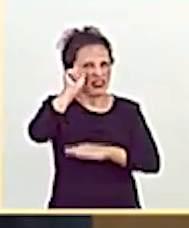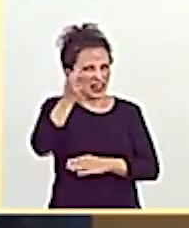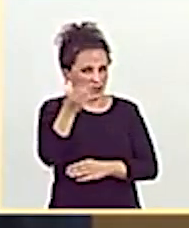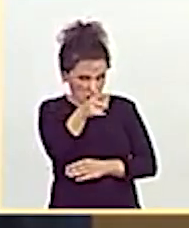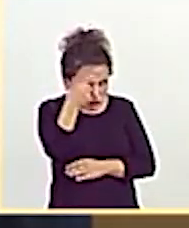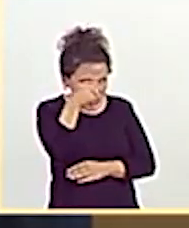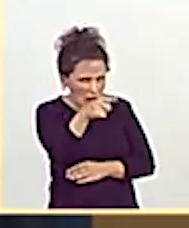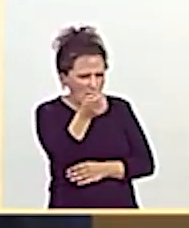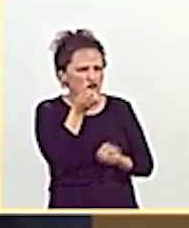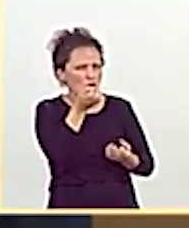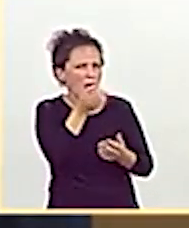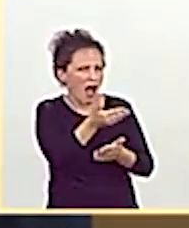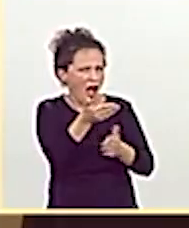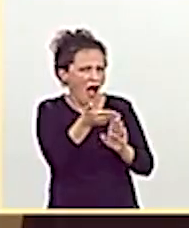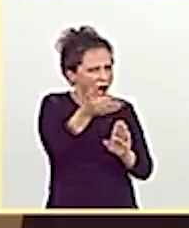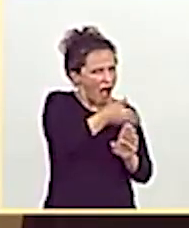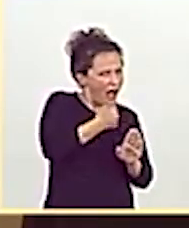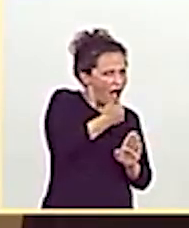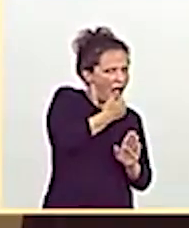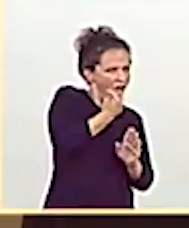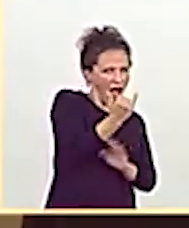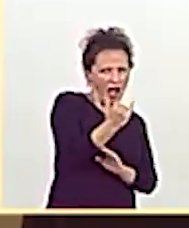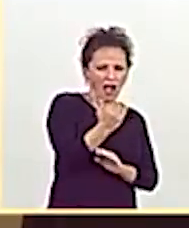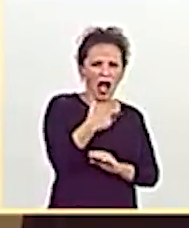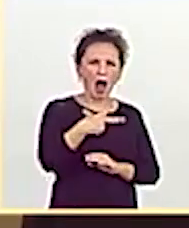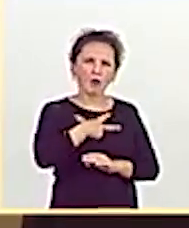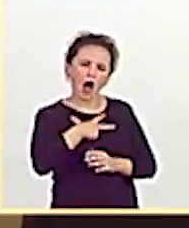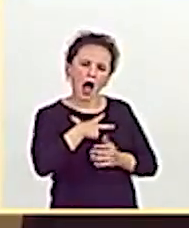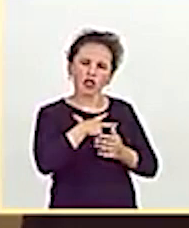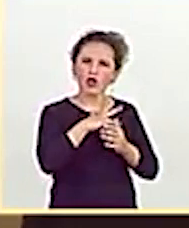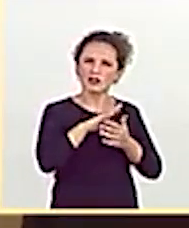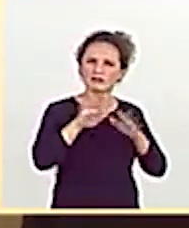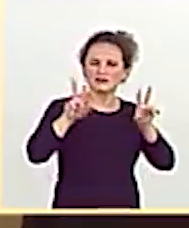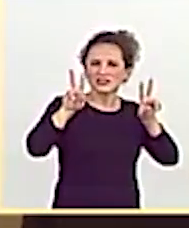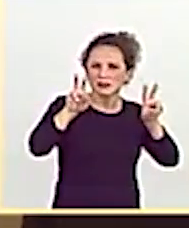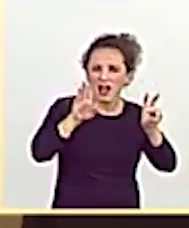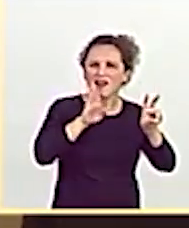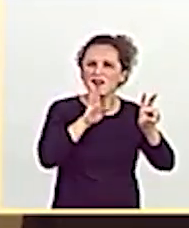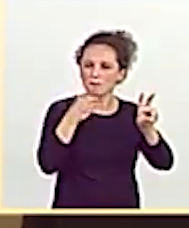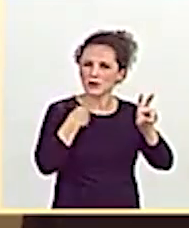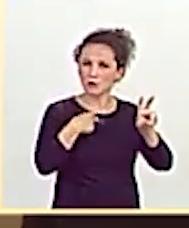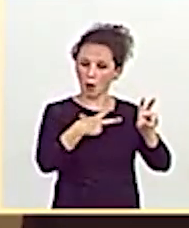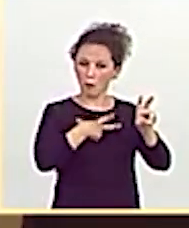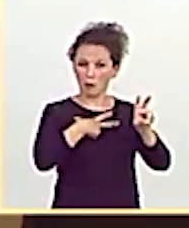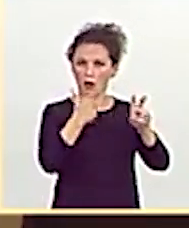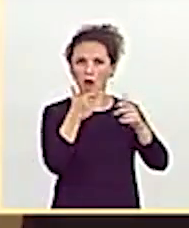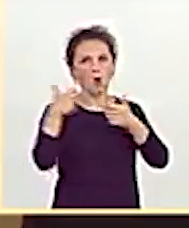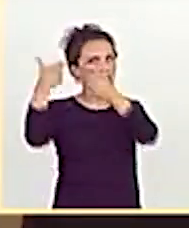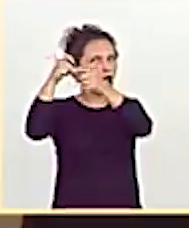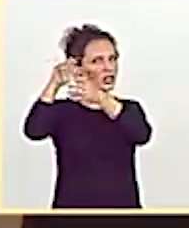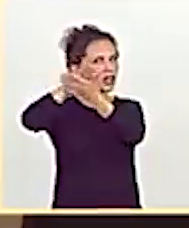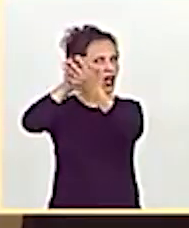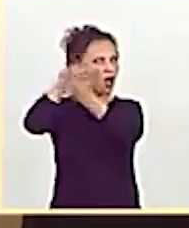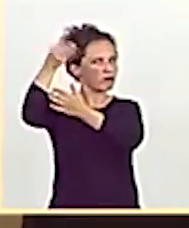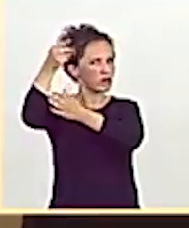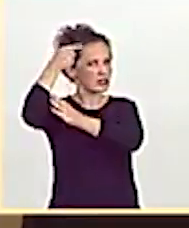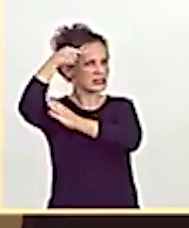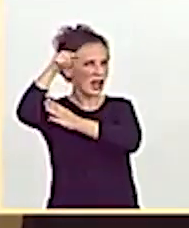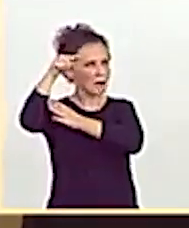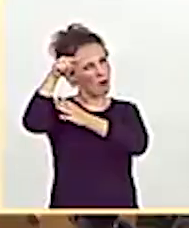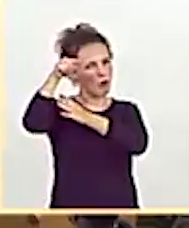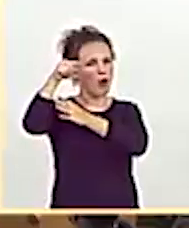tiene información privilegiada? ¿Ha hablado con un abogado de Podemos de estos que se lleva bien con la altura y se lo ha dicho? ¿O ha sido el presidente del Gobierno?